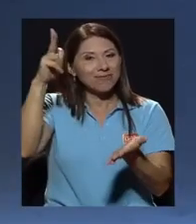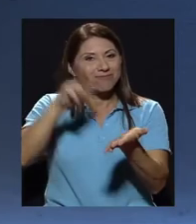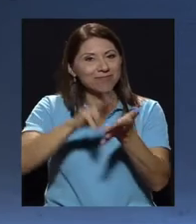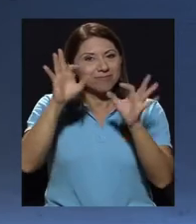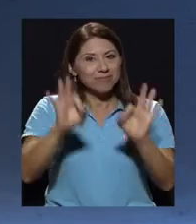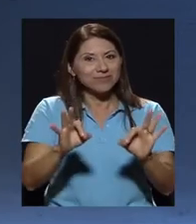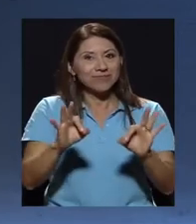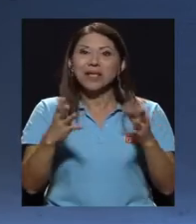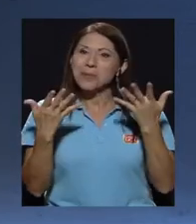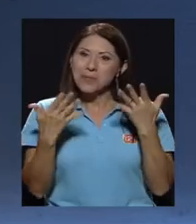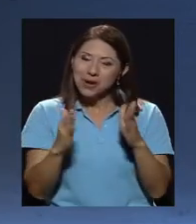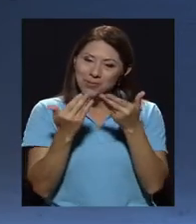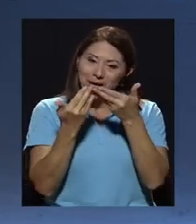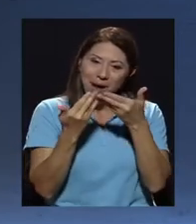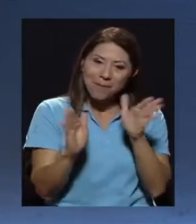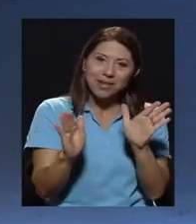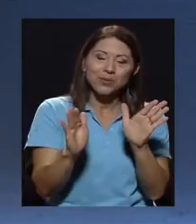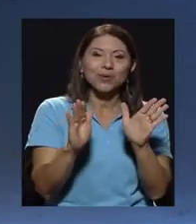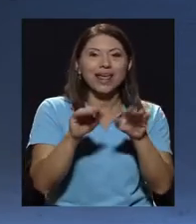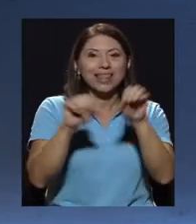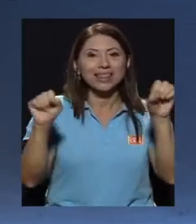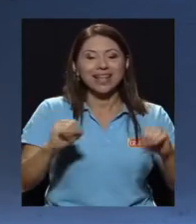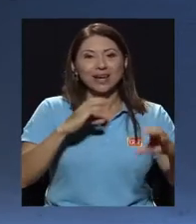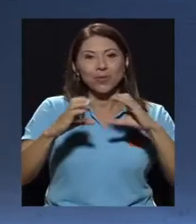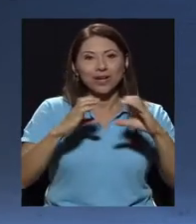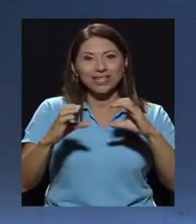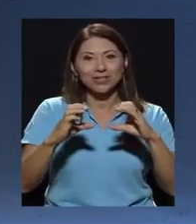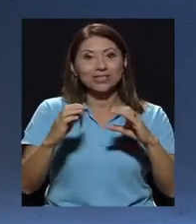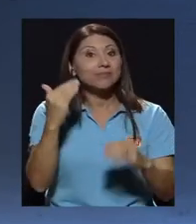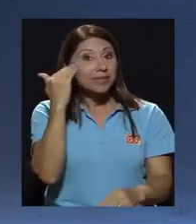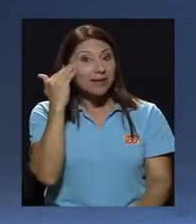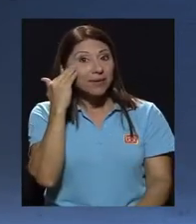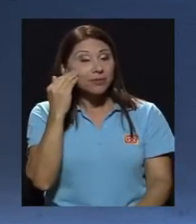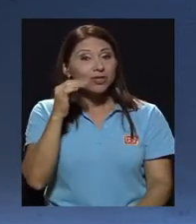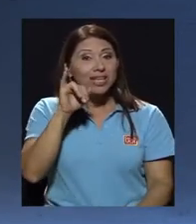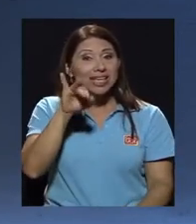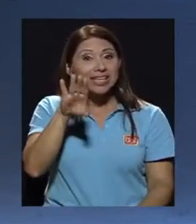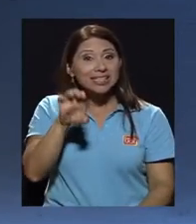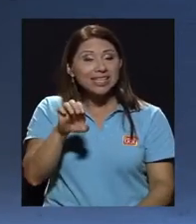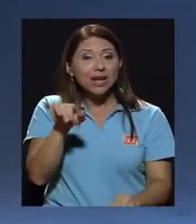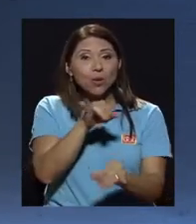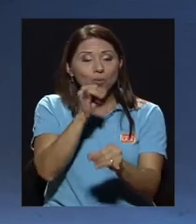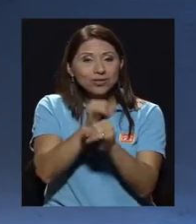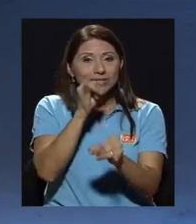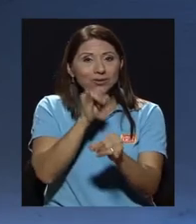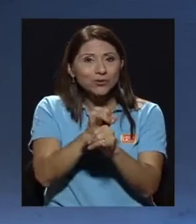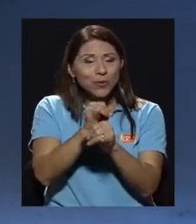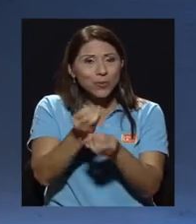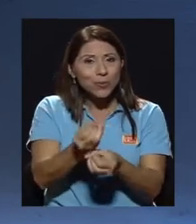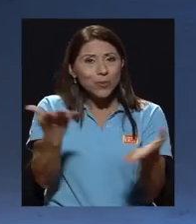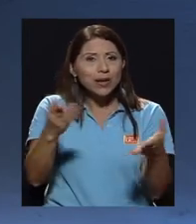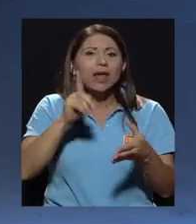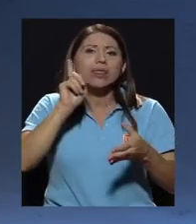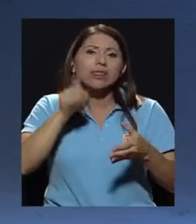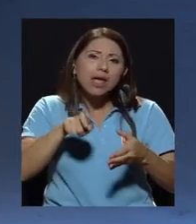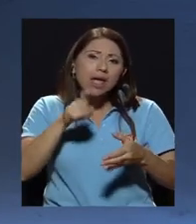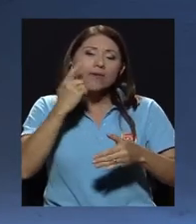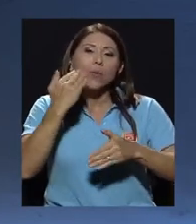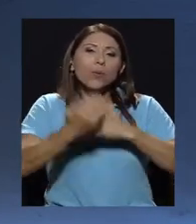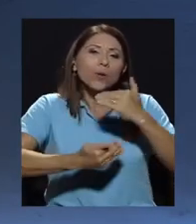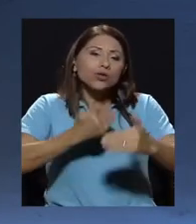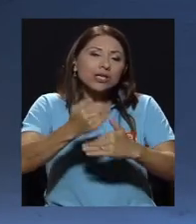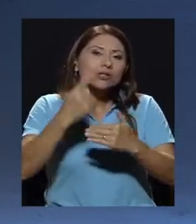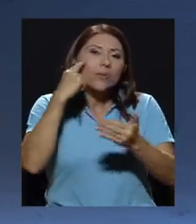viene la apertura de las telecomunicaciones el ICE sabemos como institución del Estado tiene que pasar por todo un proceso de